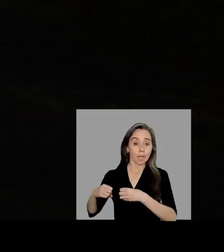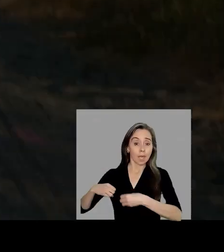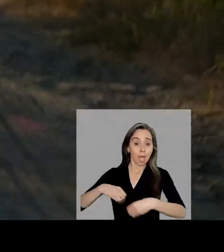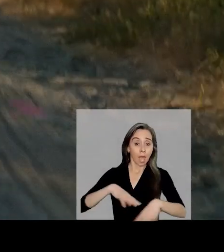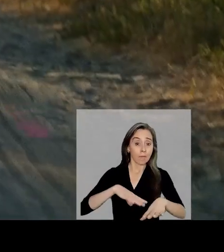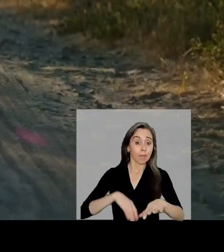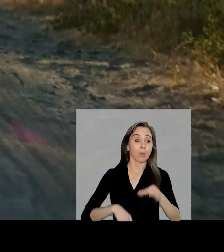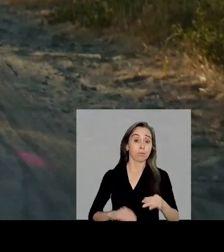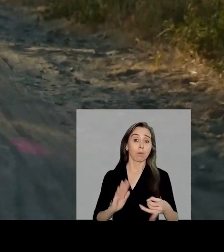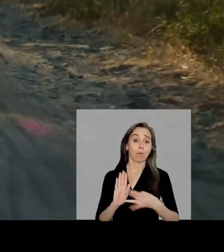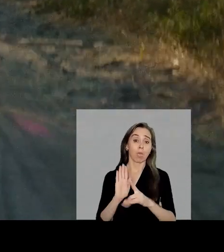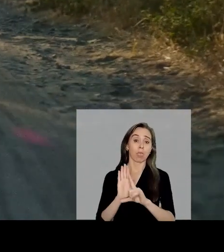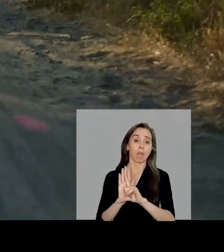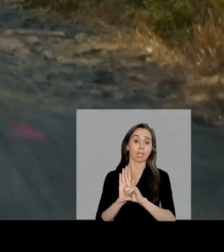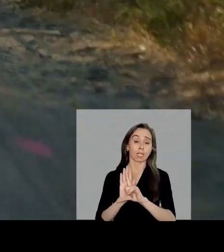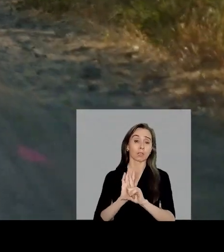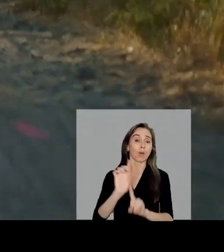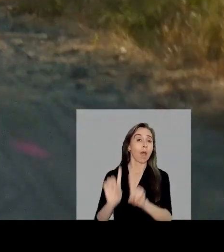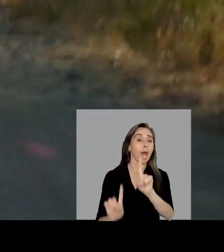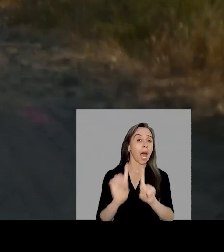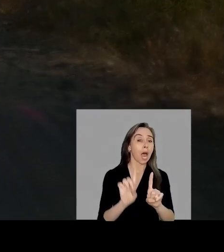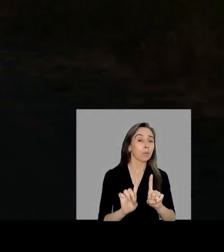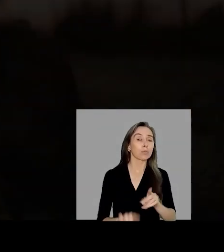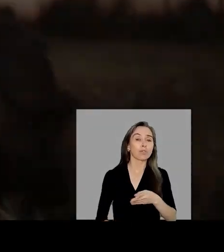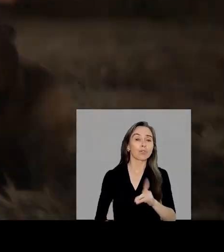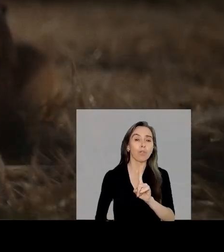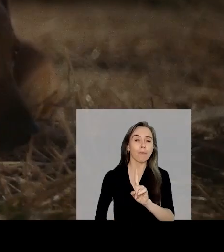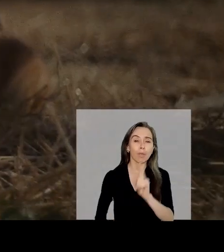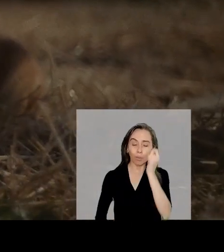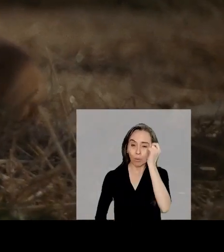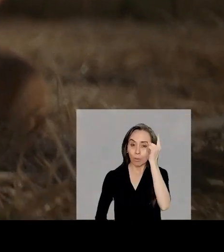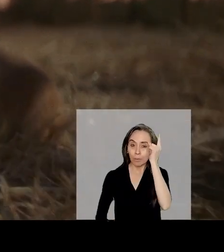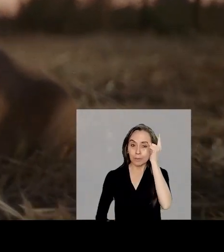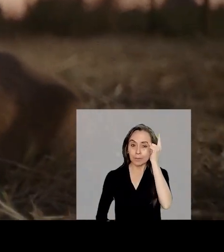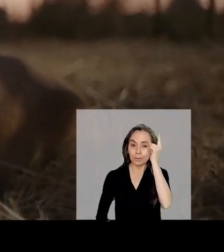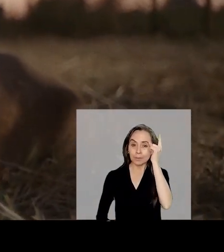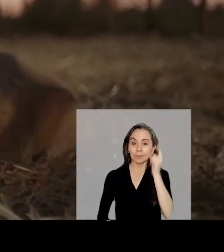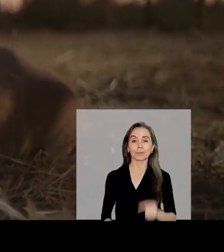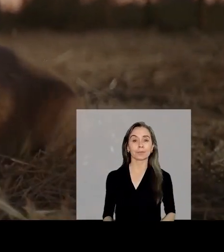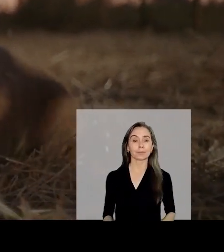Abandonar es un delito al que algunos aún no le toman el peso.